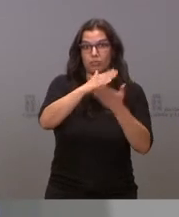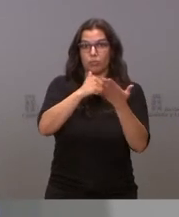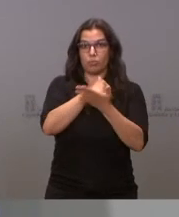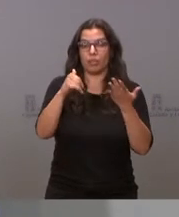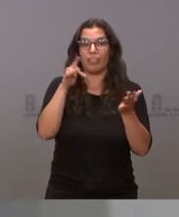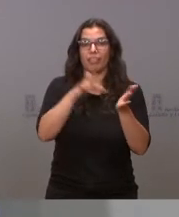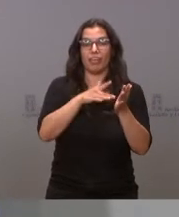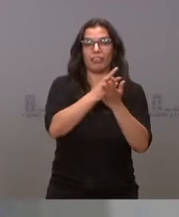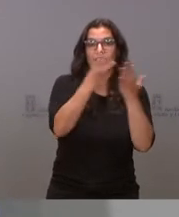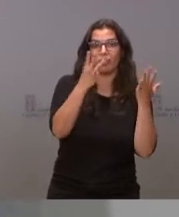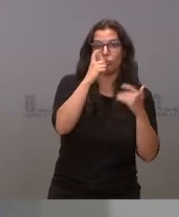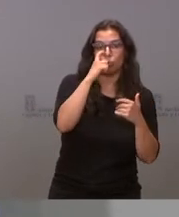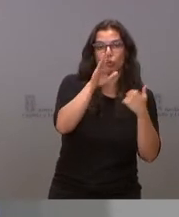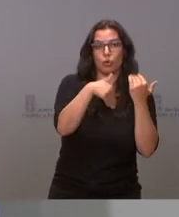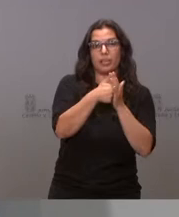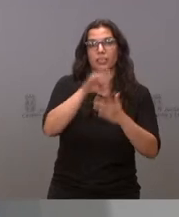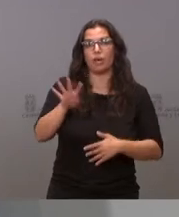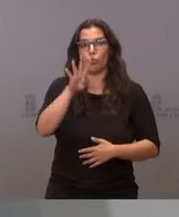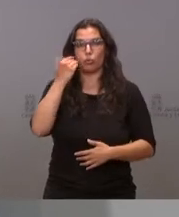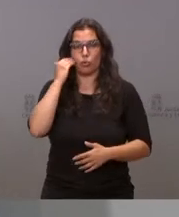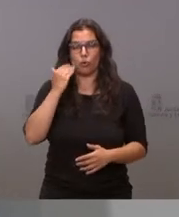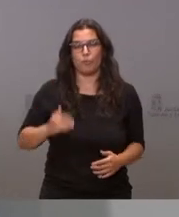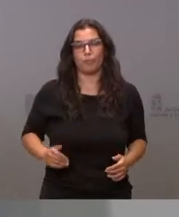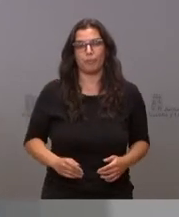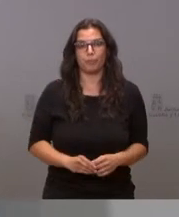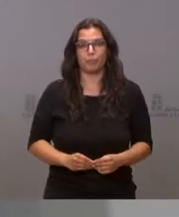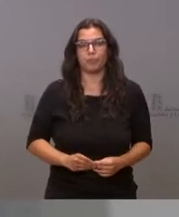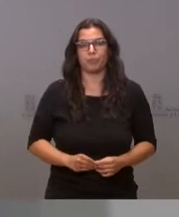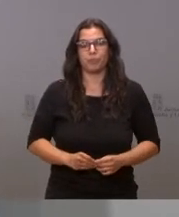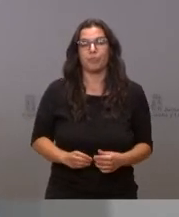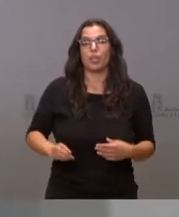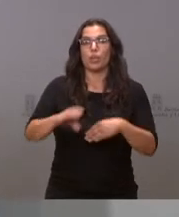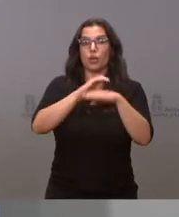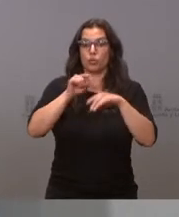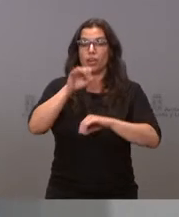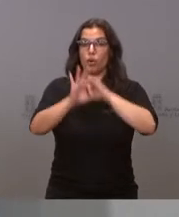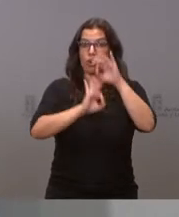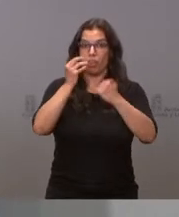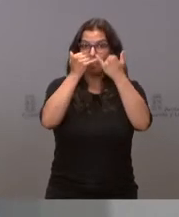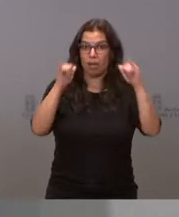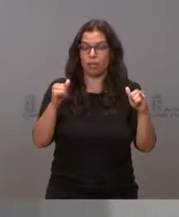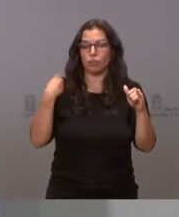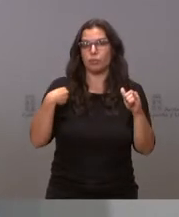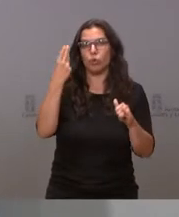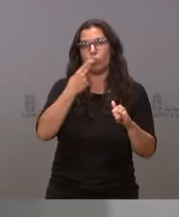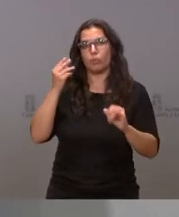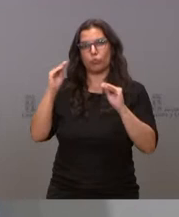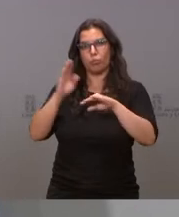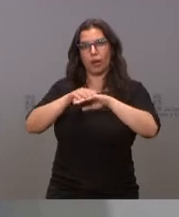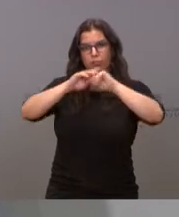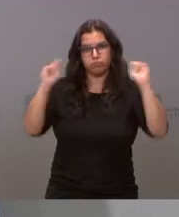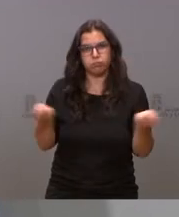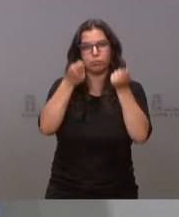entre los días 18 de junio al 4 de junio. La Consejería organiza este evento dentro de sus compromisos de promoción